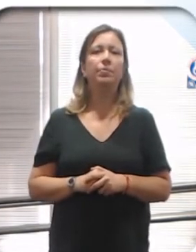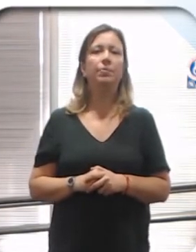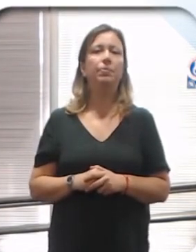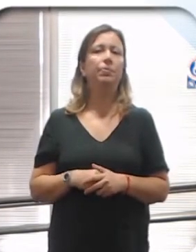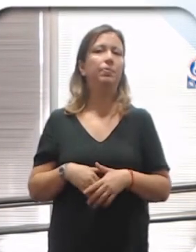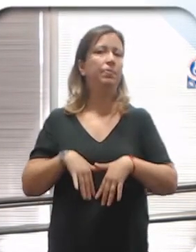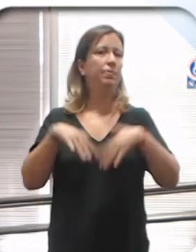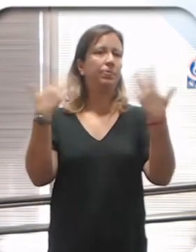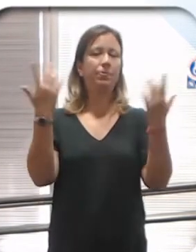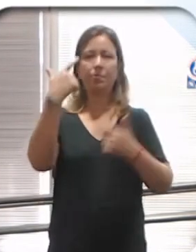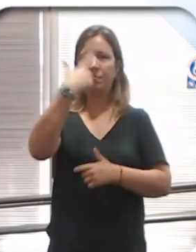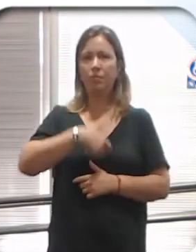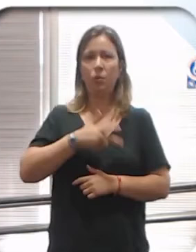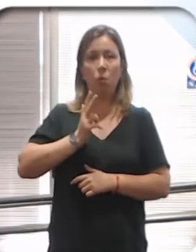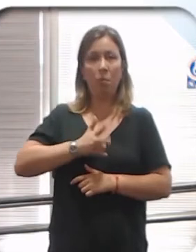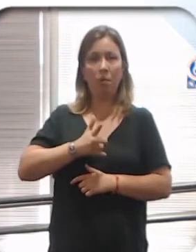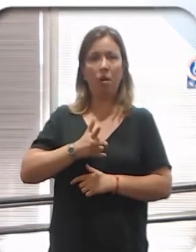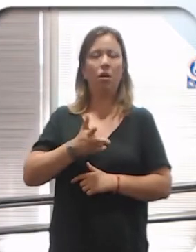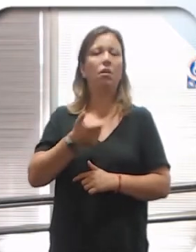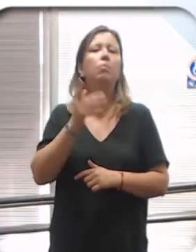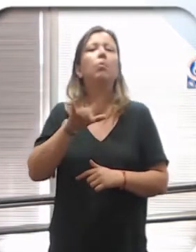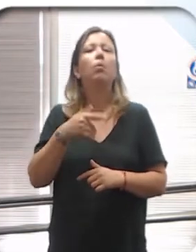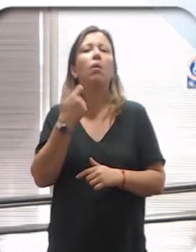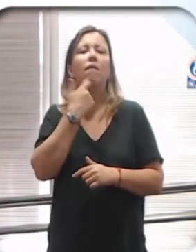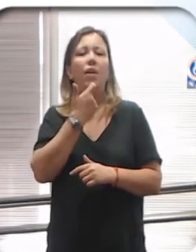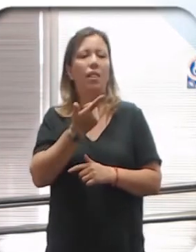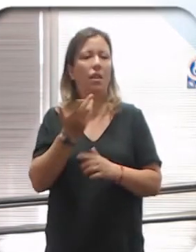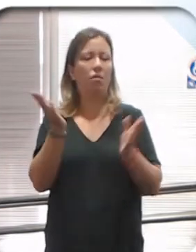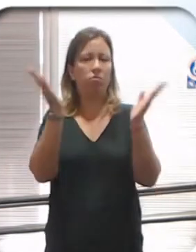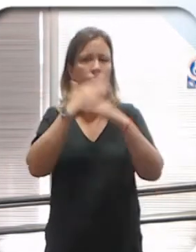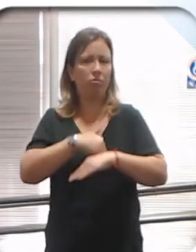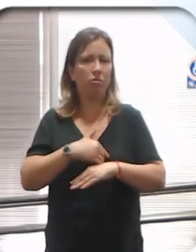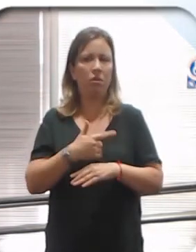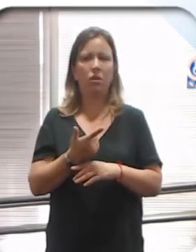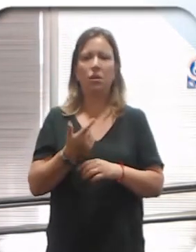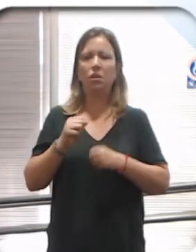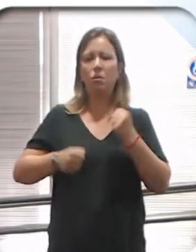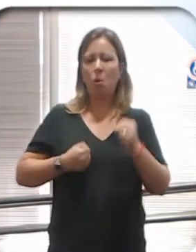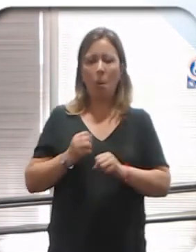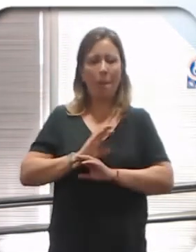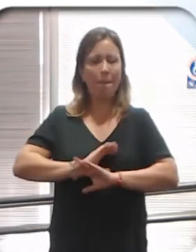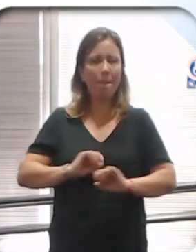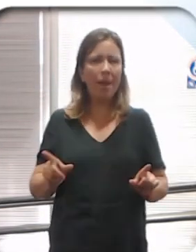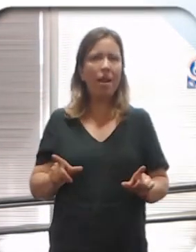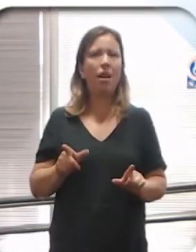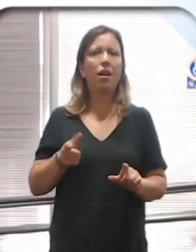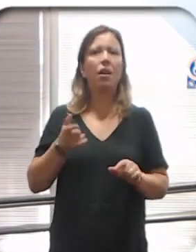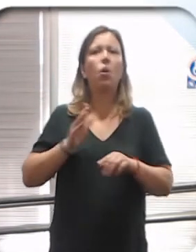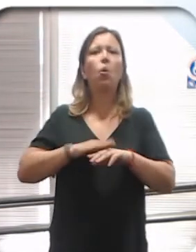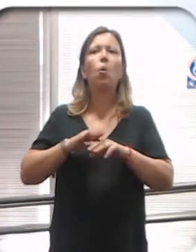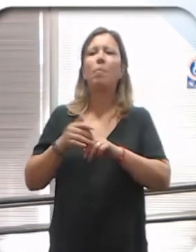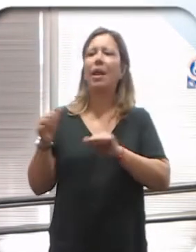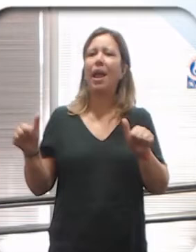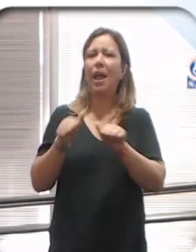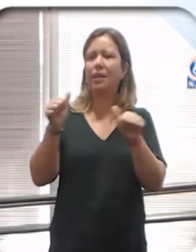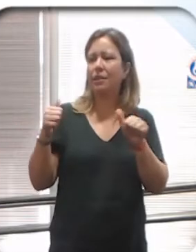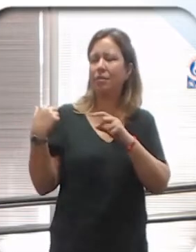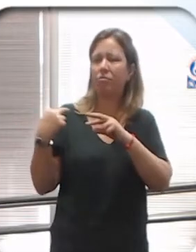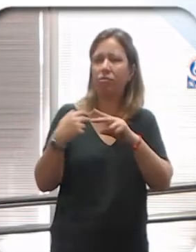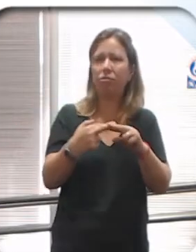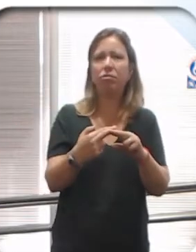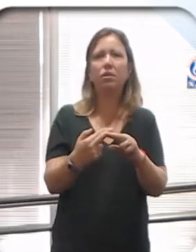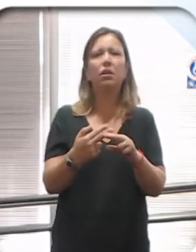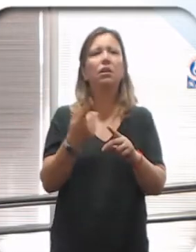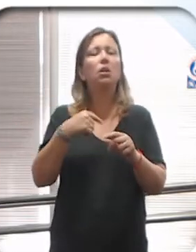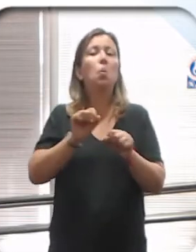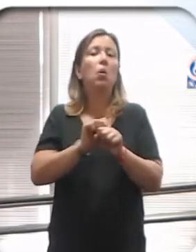De cualquier ser humano, se caracteriza por insuficiencia o excesos en el desempeño y comportamiento en una actividad rutinaria. Y pueden